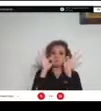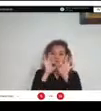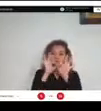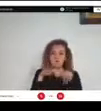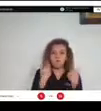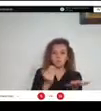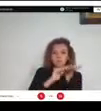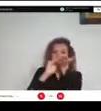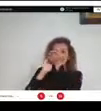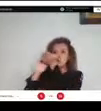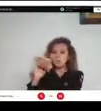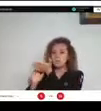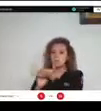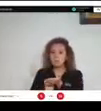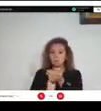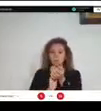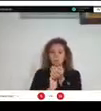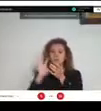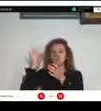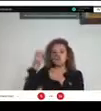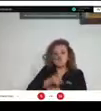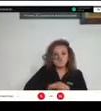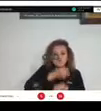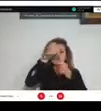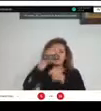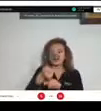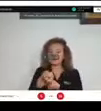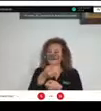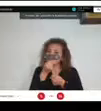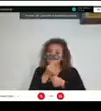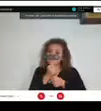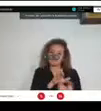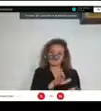bomberos y policía este animal murió a las horas